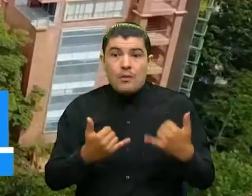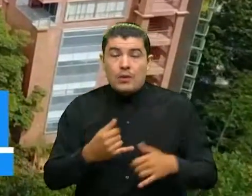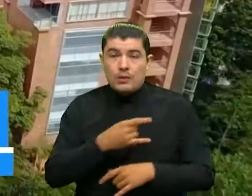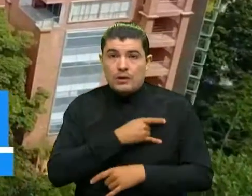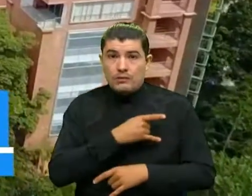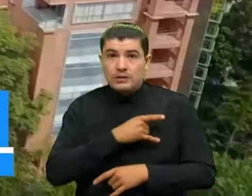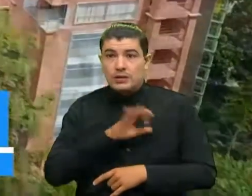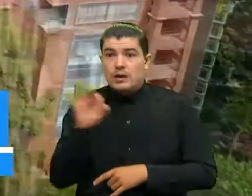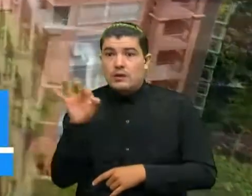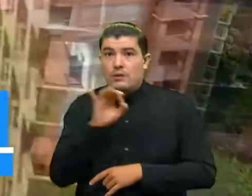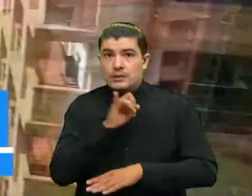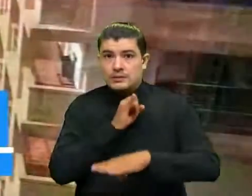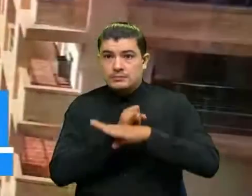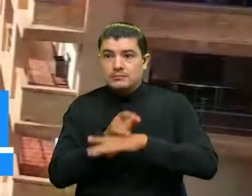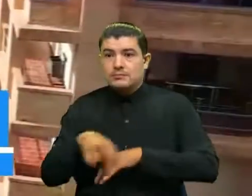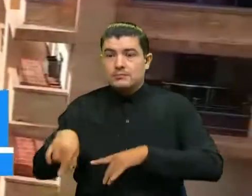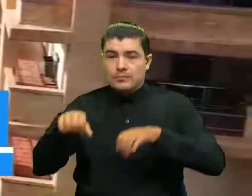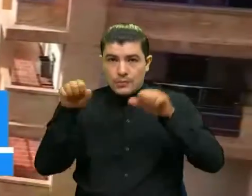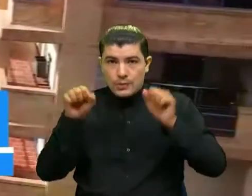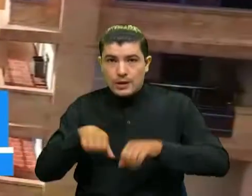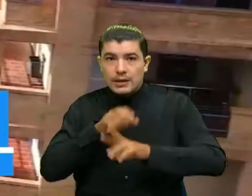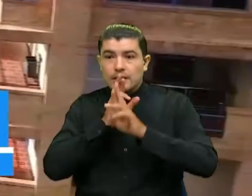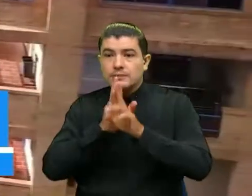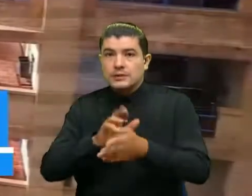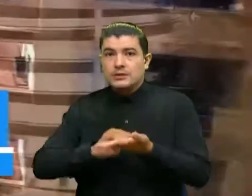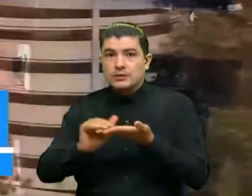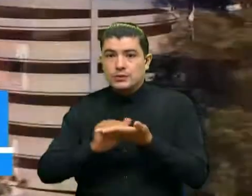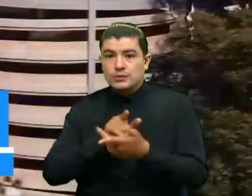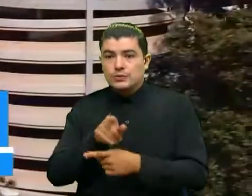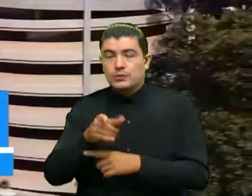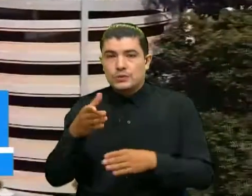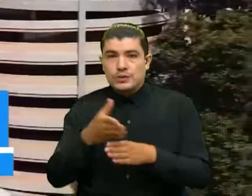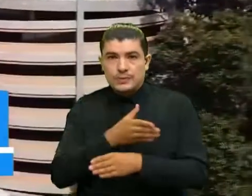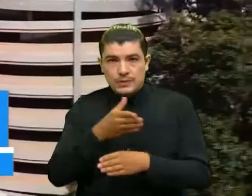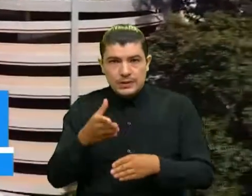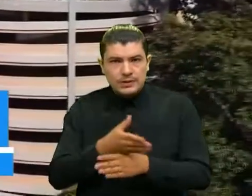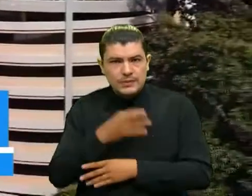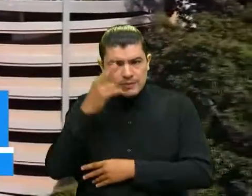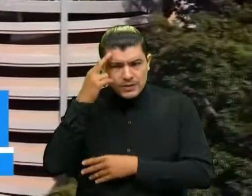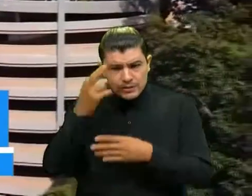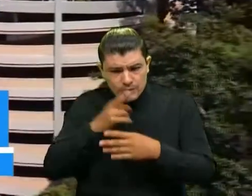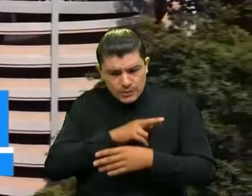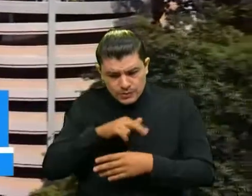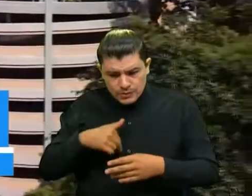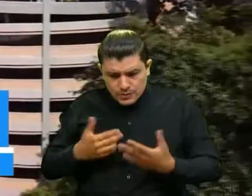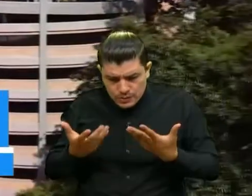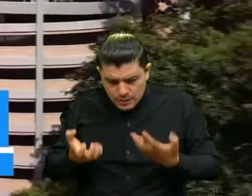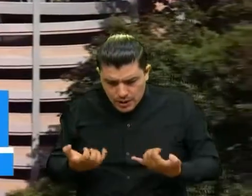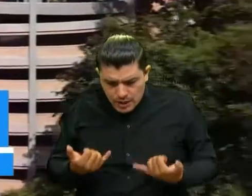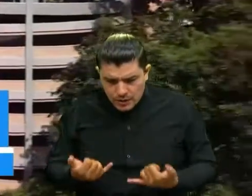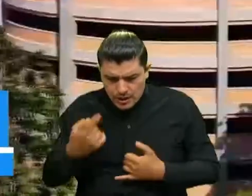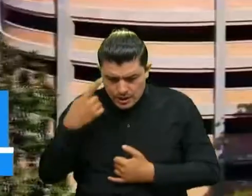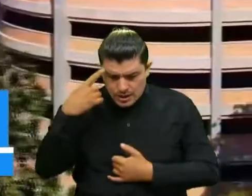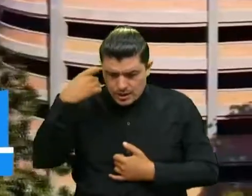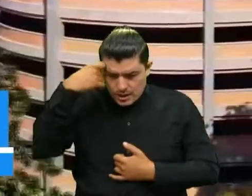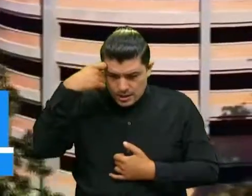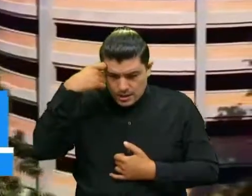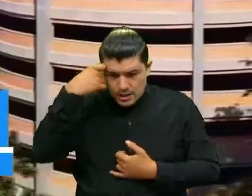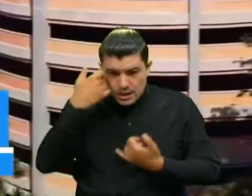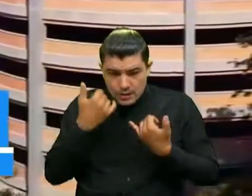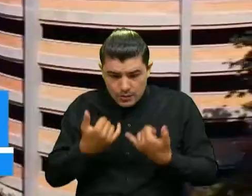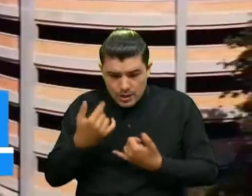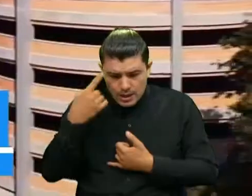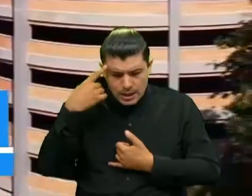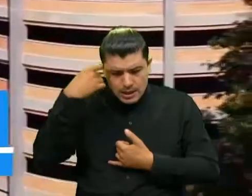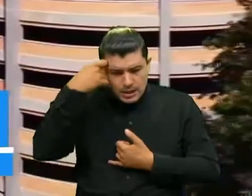institución participar en la resolución del problema y eso es un poco lo que queremos y este es el reto ahora con nuestros